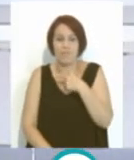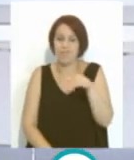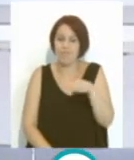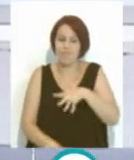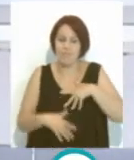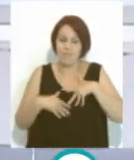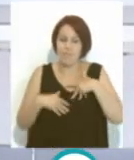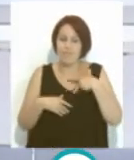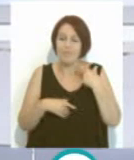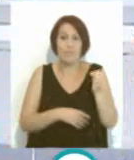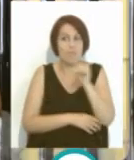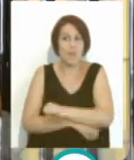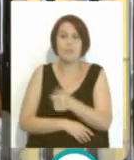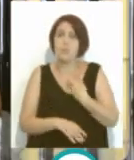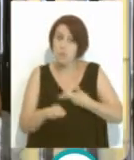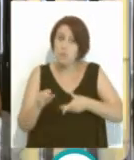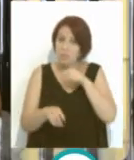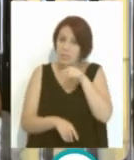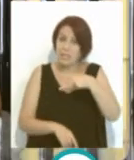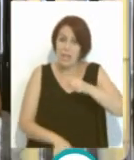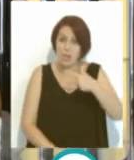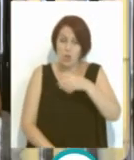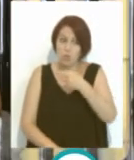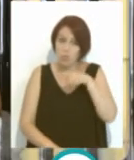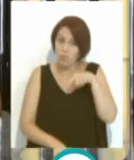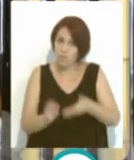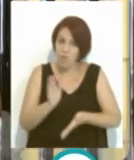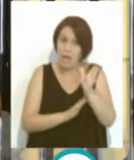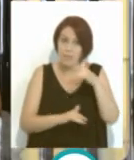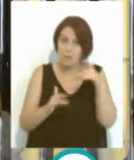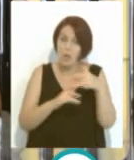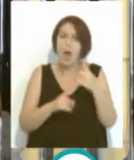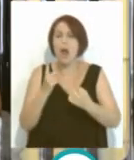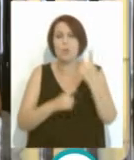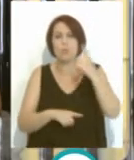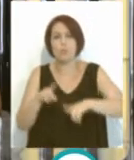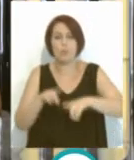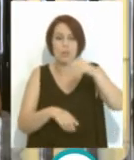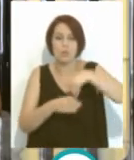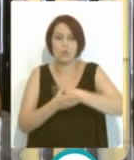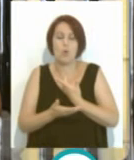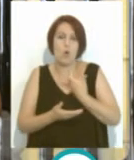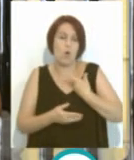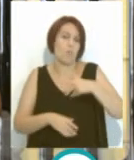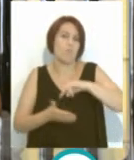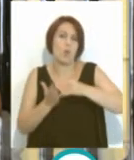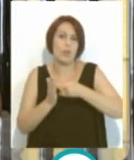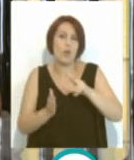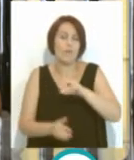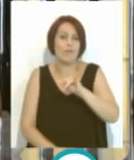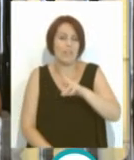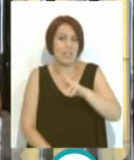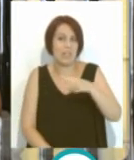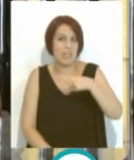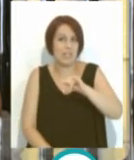¿no?, Nacho, tú no ha ido a partido de... Sí, aparte, algunos de ellos forman parte también del proyecto del Don Bosco Cadiz Reiser, del Virgili, que